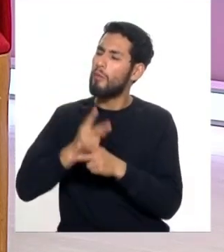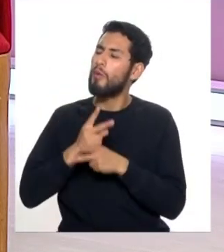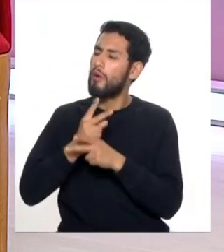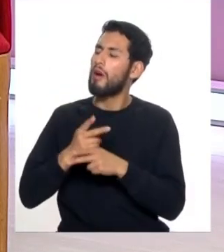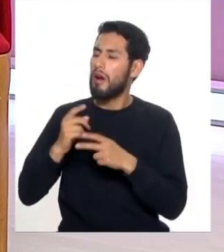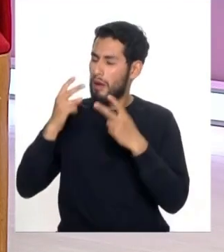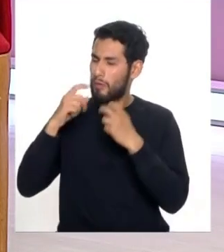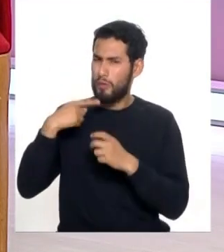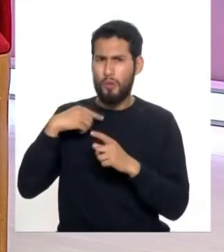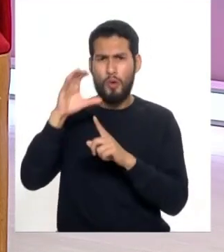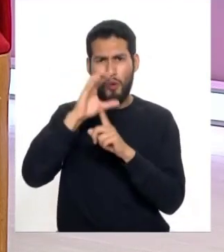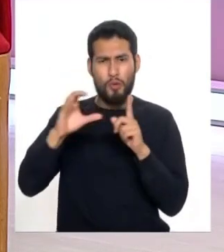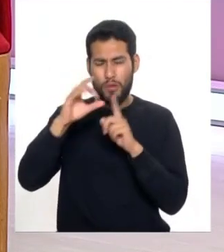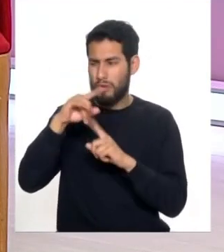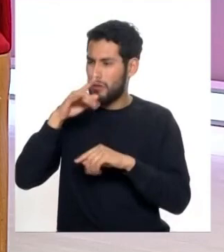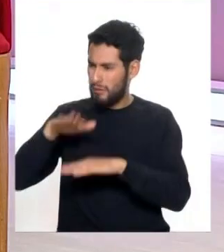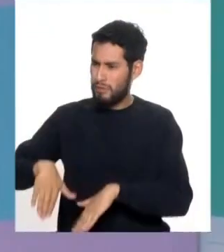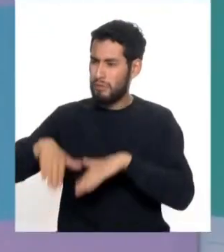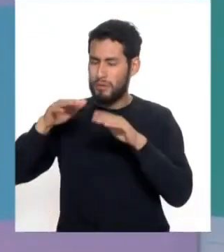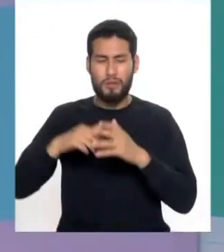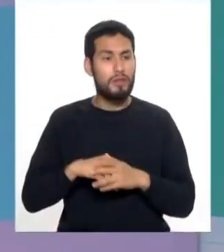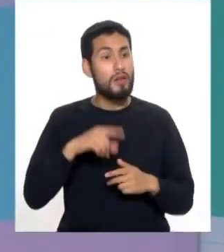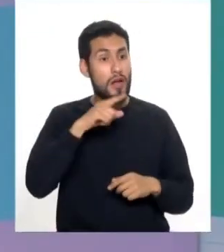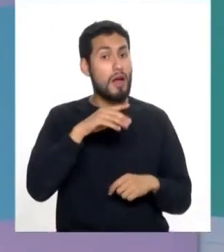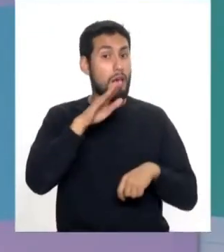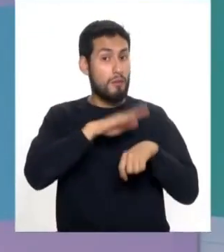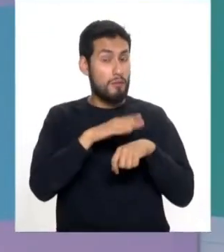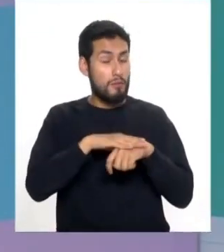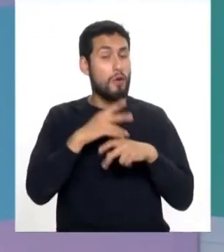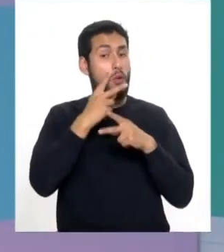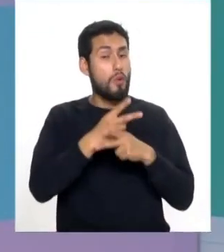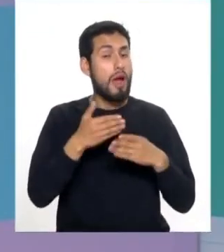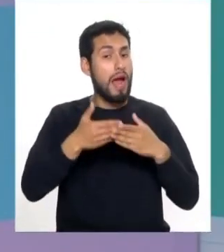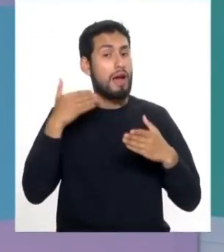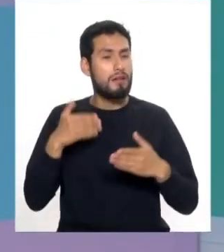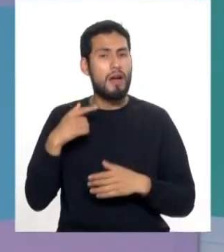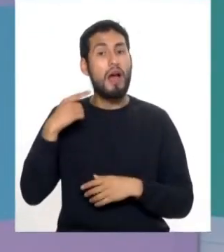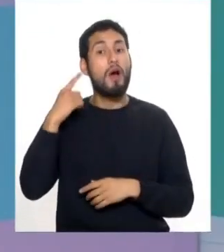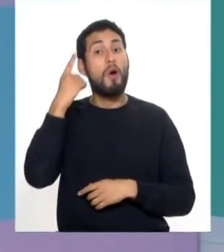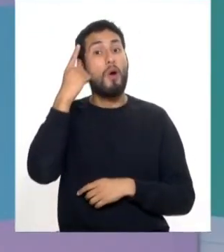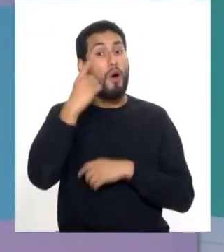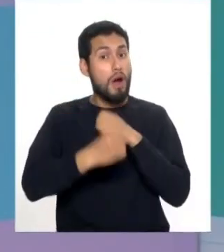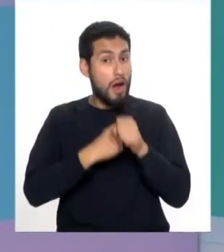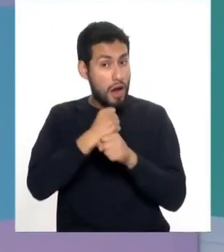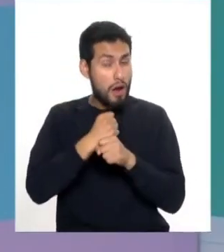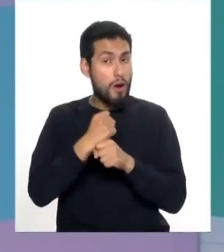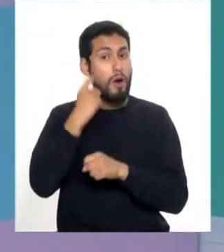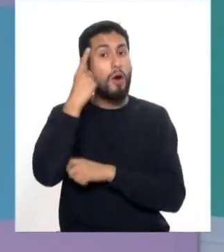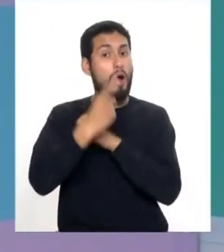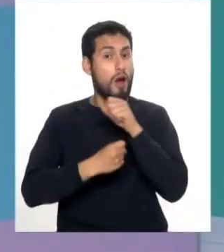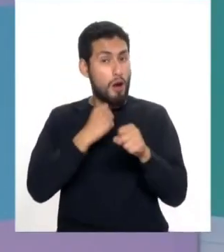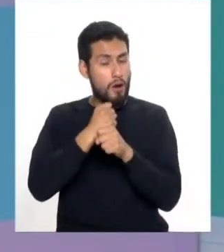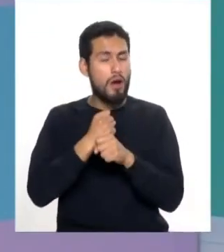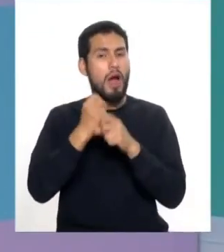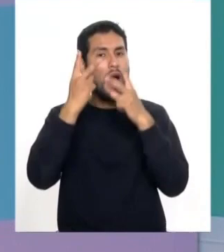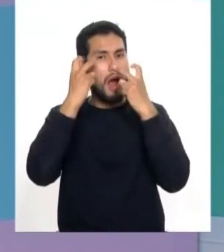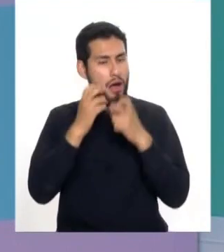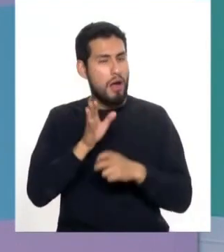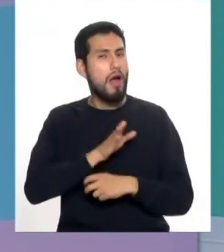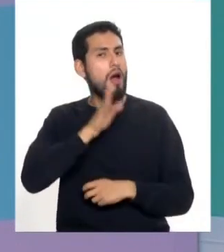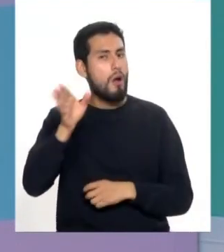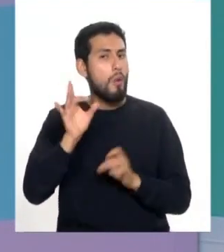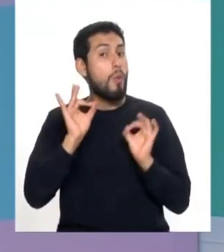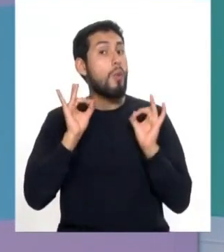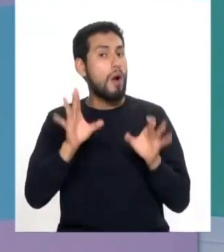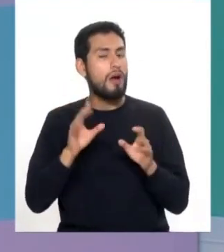empezar esta cultura en niños así es preventivo es fundamental y todos los años todos deberían hacerse una evaluación porque